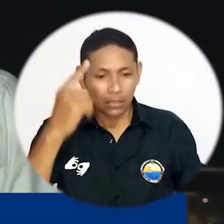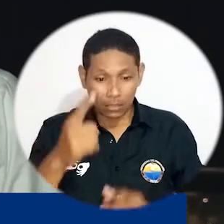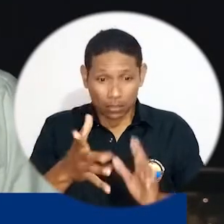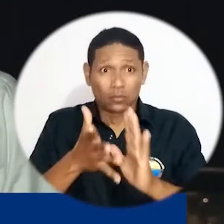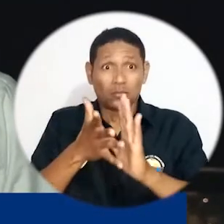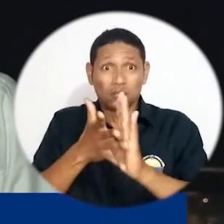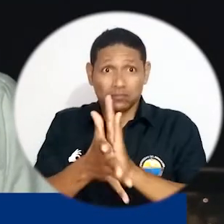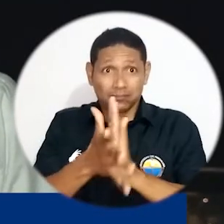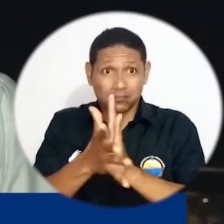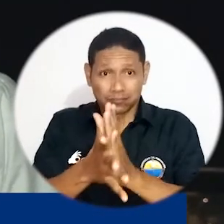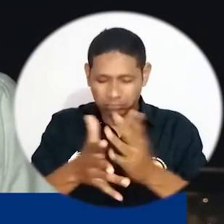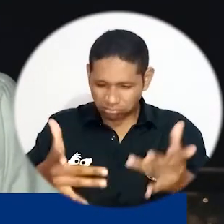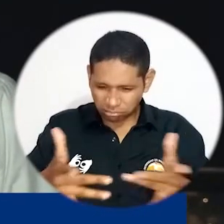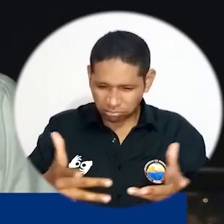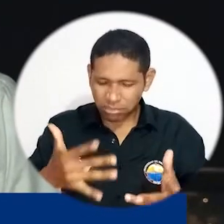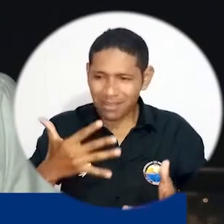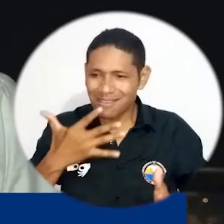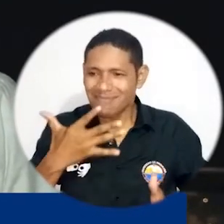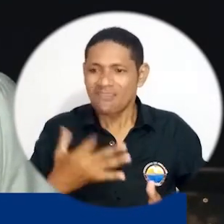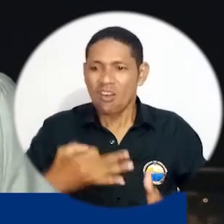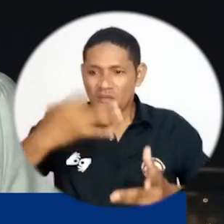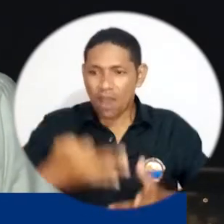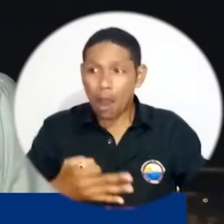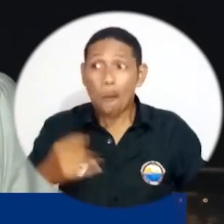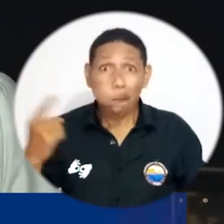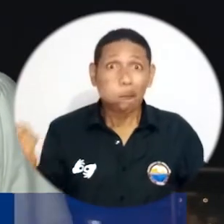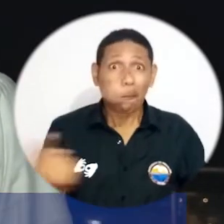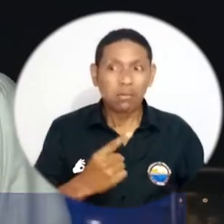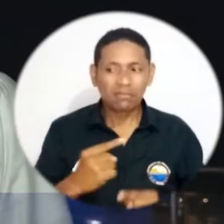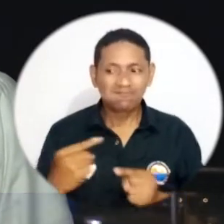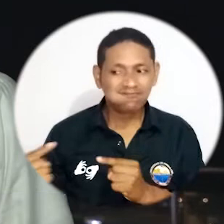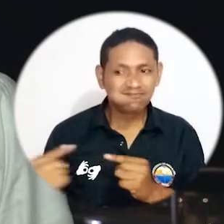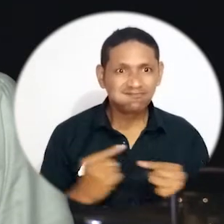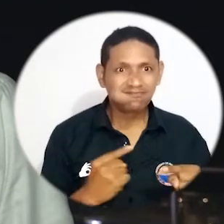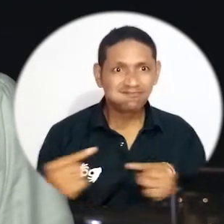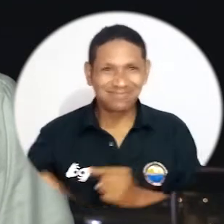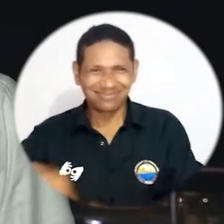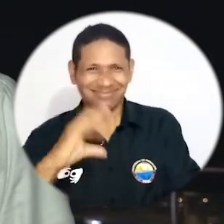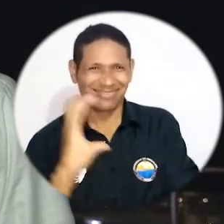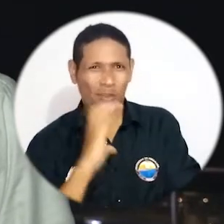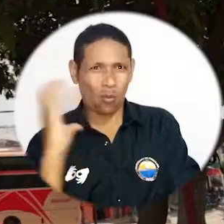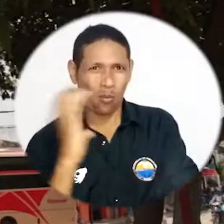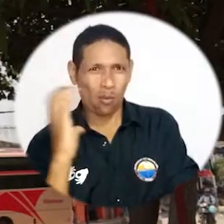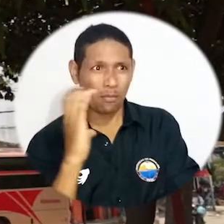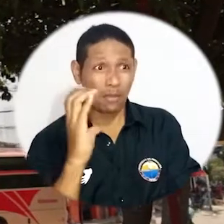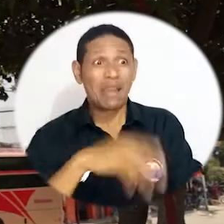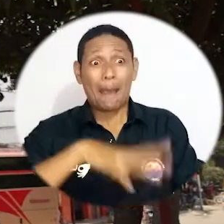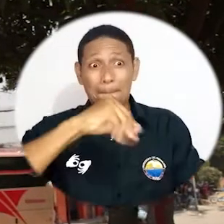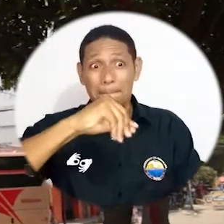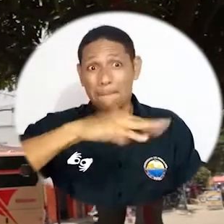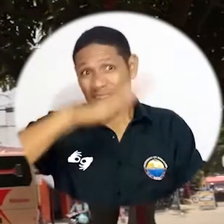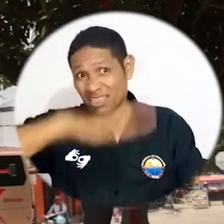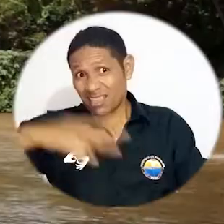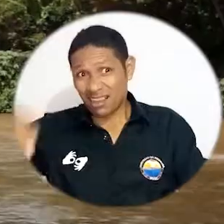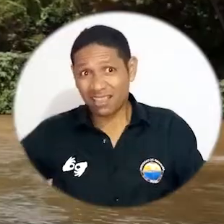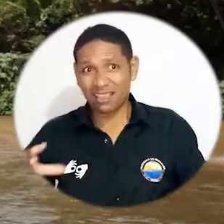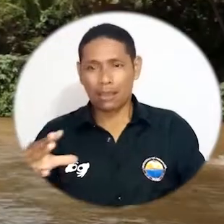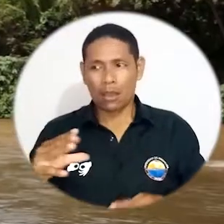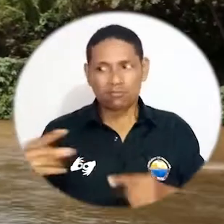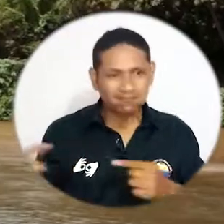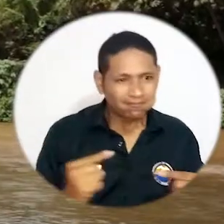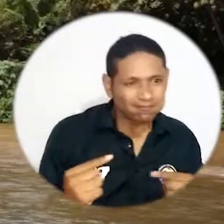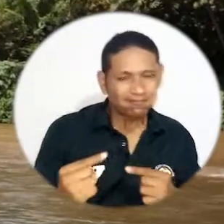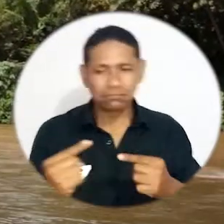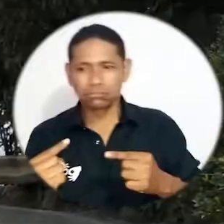un informe que lleve a una verdad polifónica de la realidad del conflicto colombiano y en el Magdalena. Así no